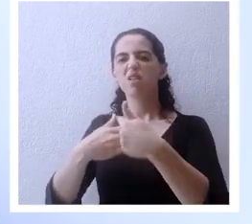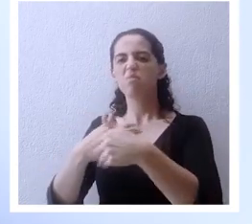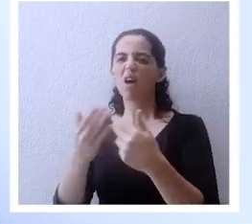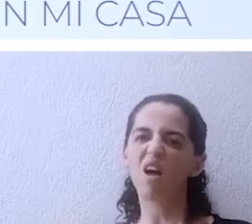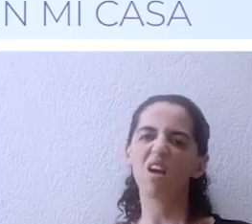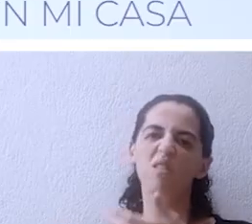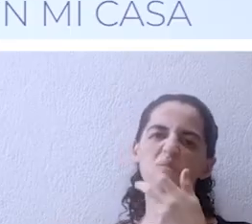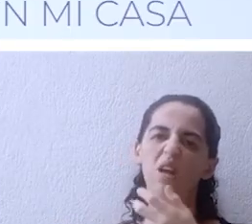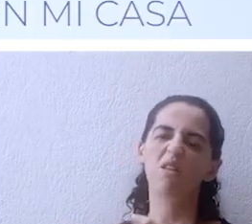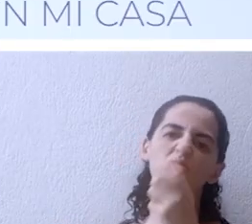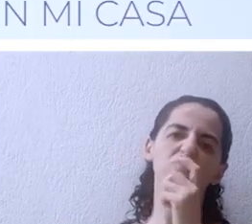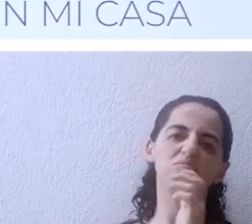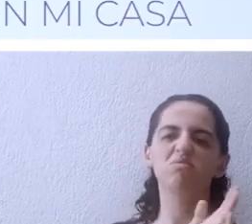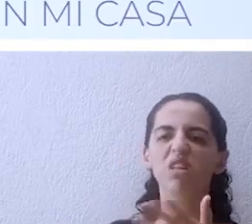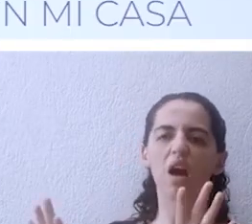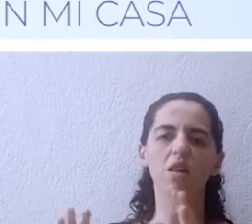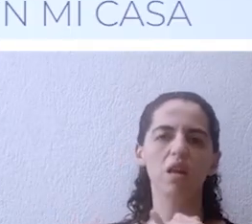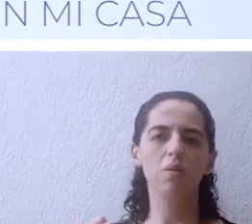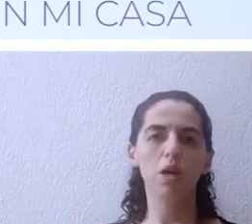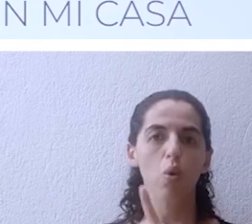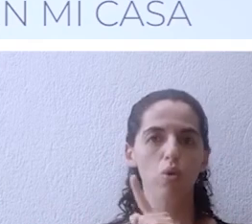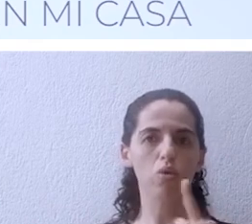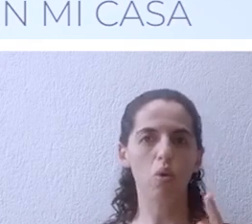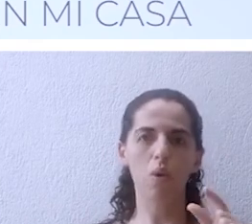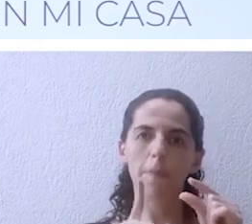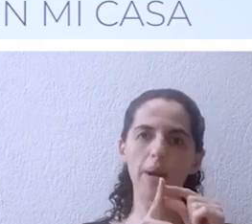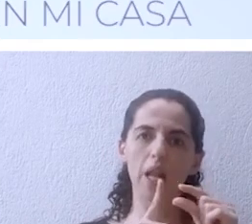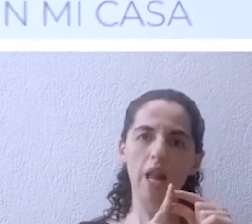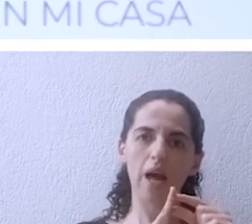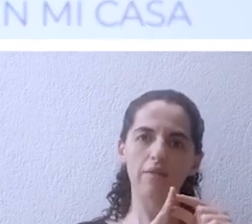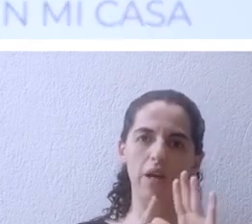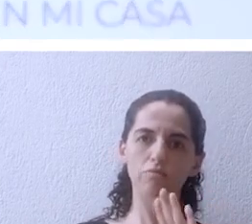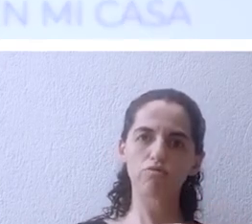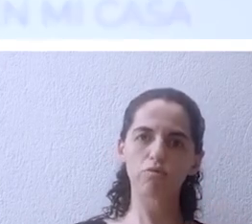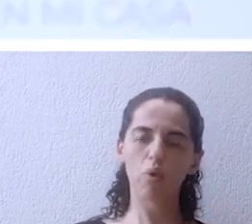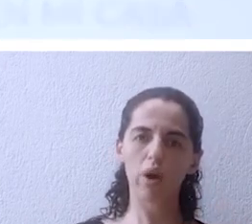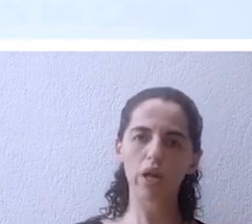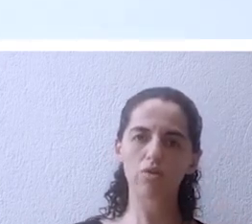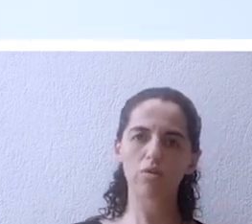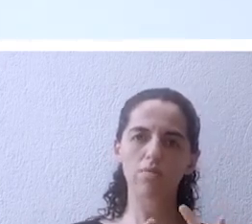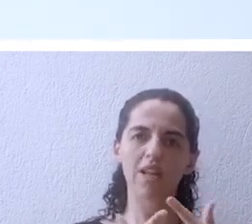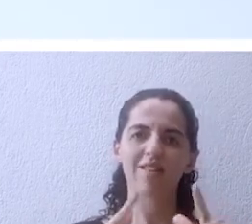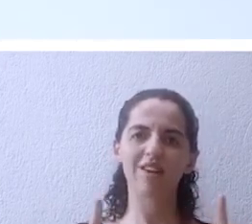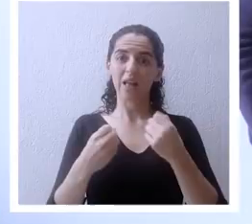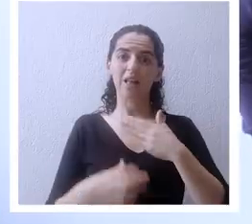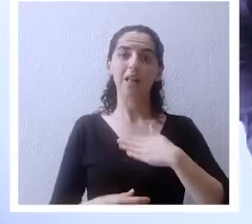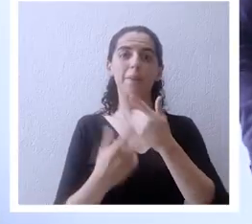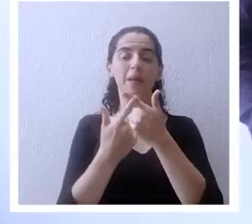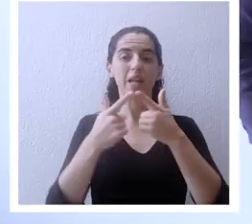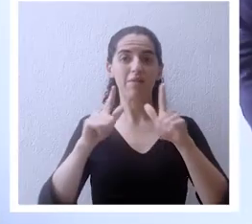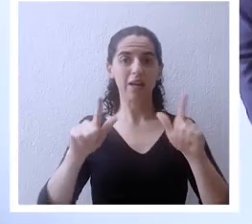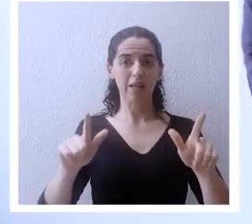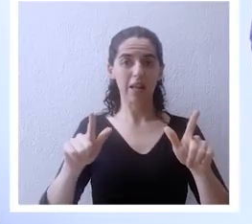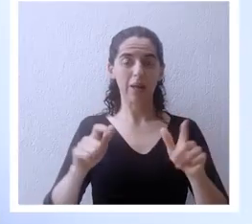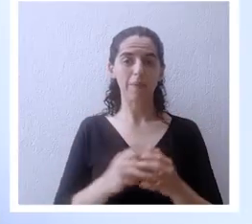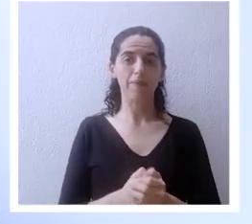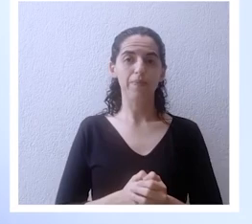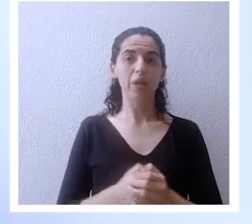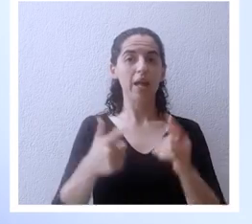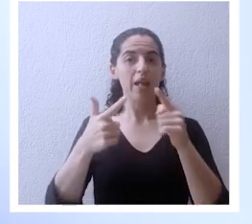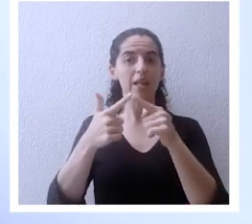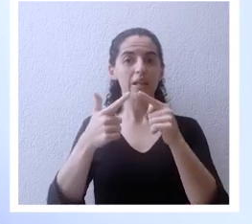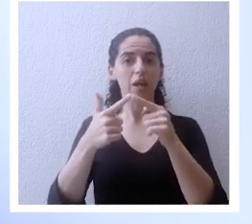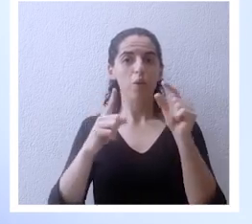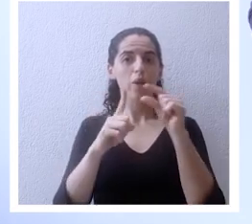no, no, no la palabra que debe haber en tu corazón es libertad yo creo que Cristo me hizo libre la segunda palabra que